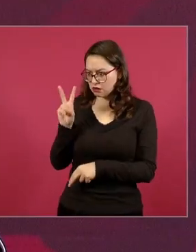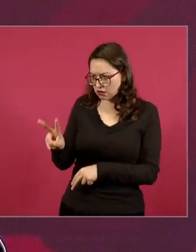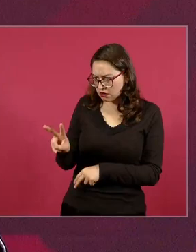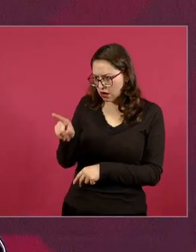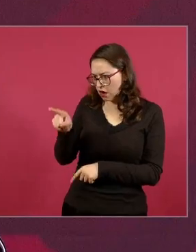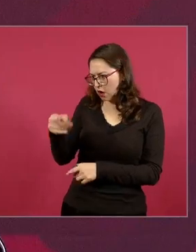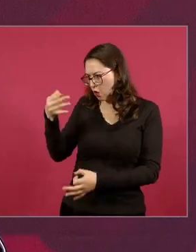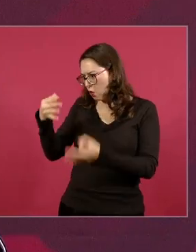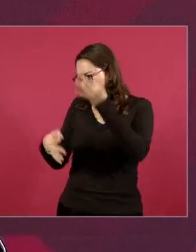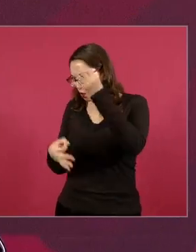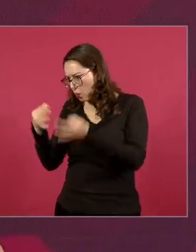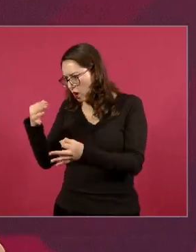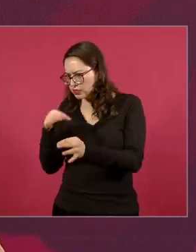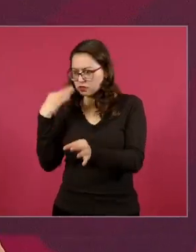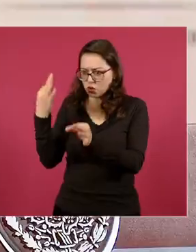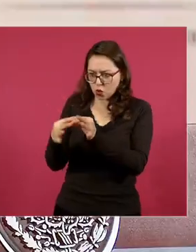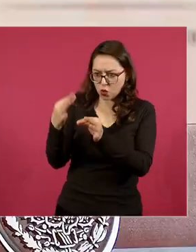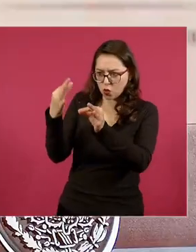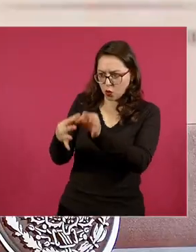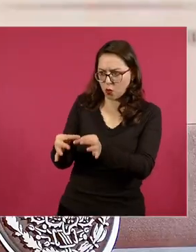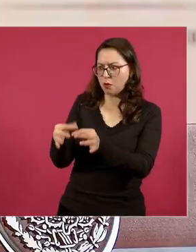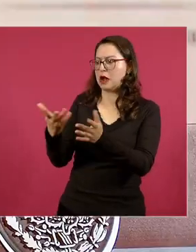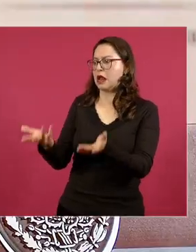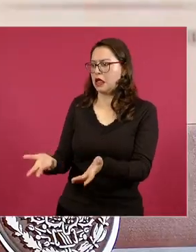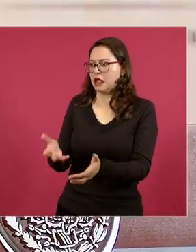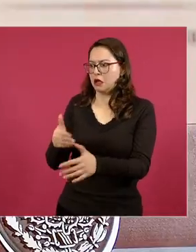con apego a la legalidad este no